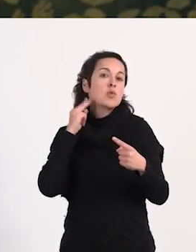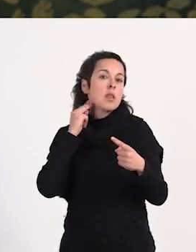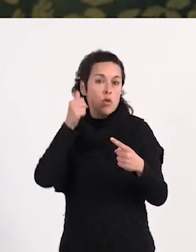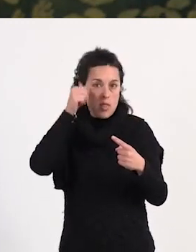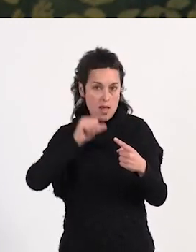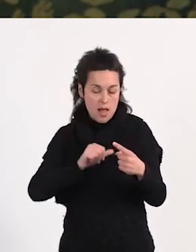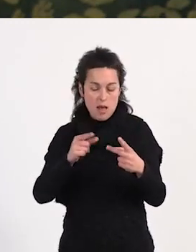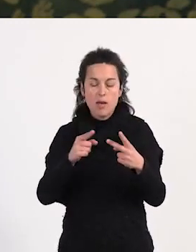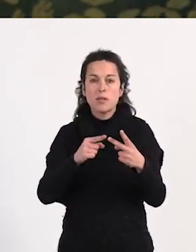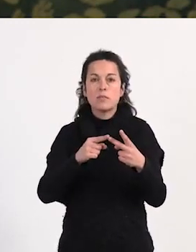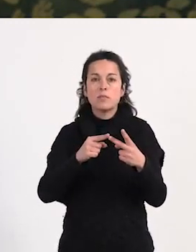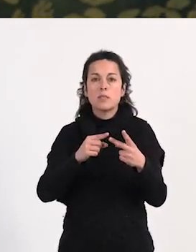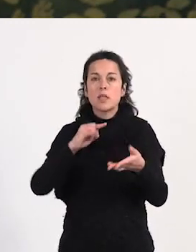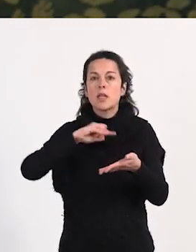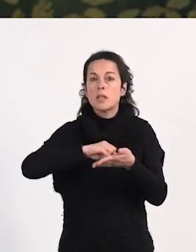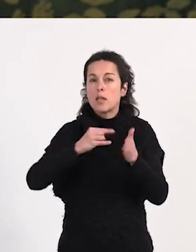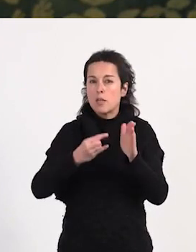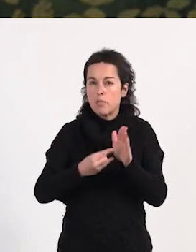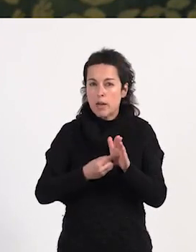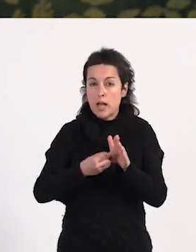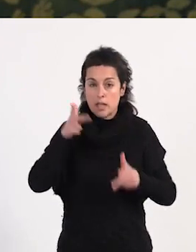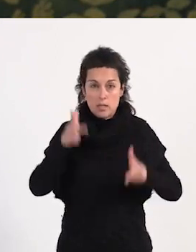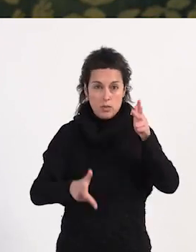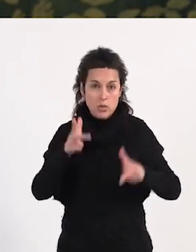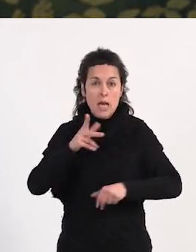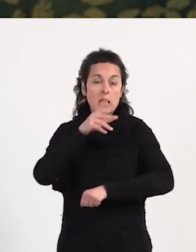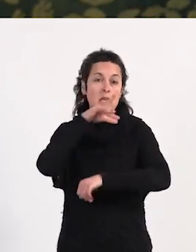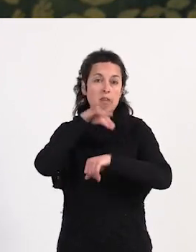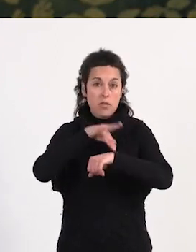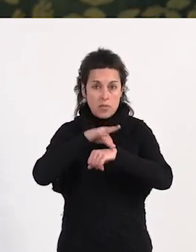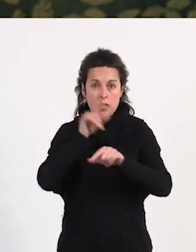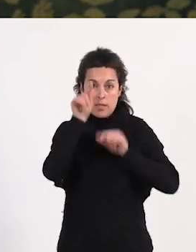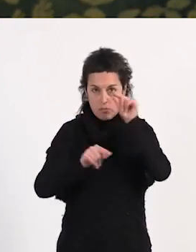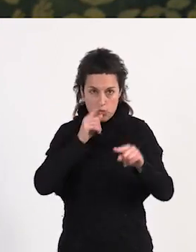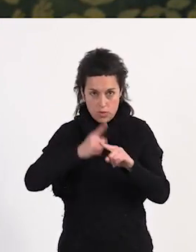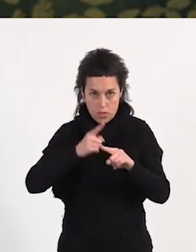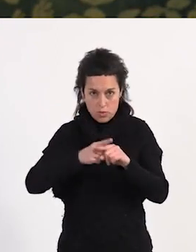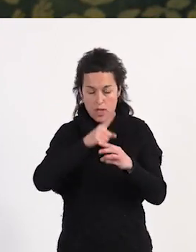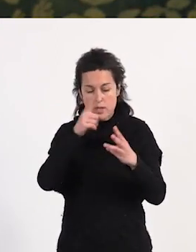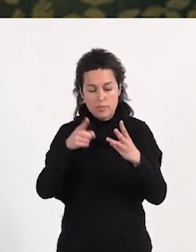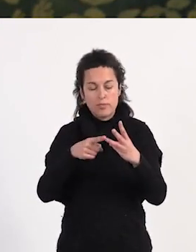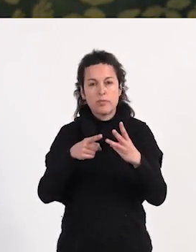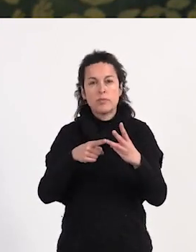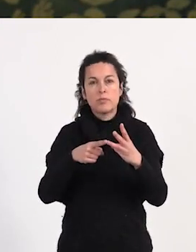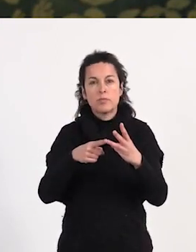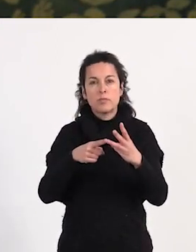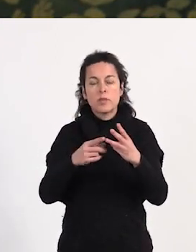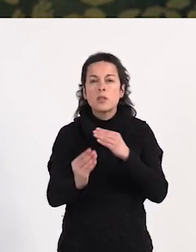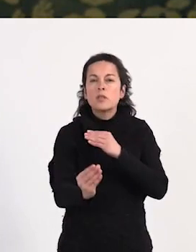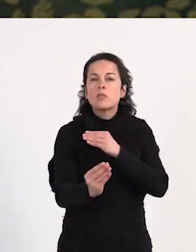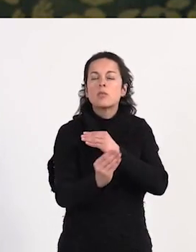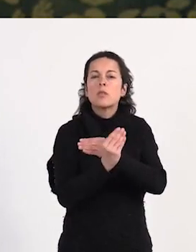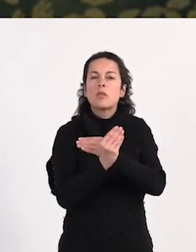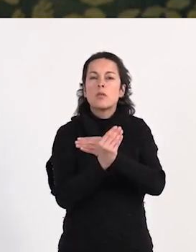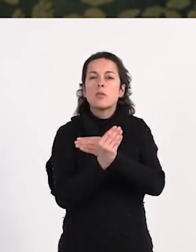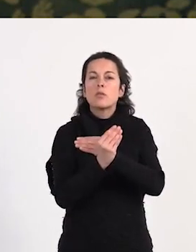Álava como del Plan de Buscadi de Infecciones de Transmisión Sexual y con una subvención del